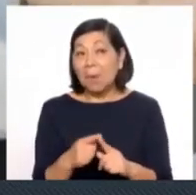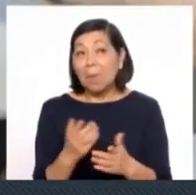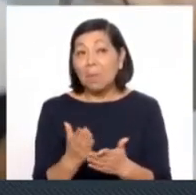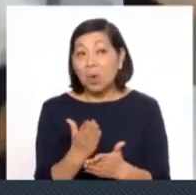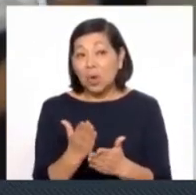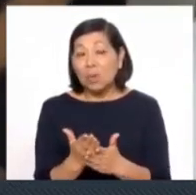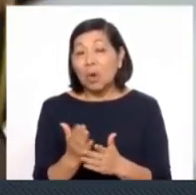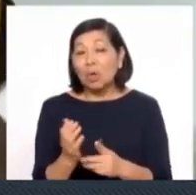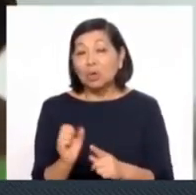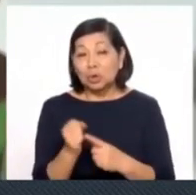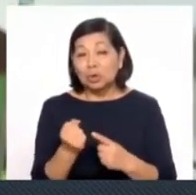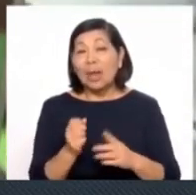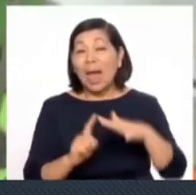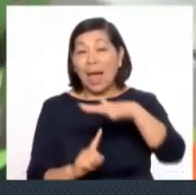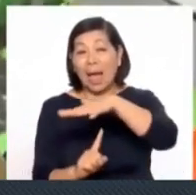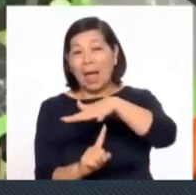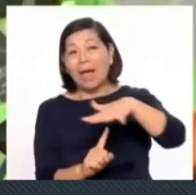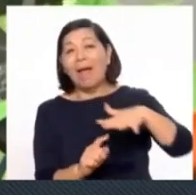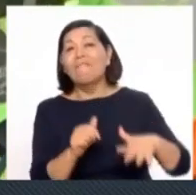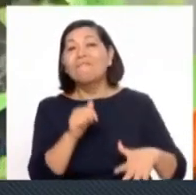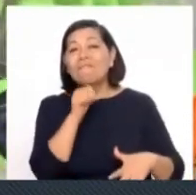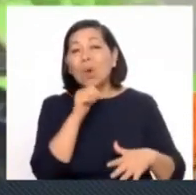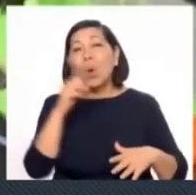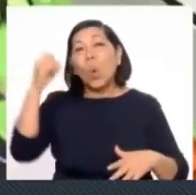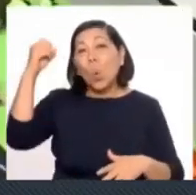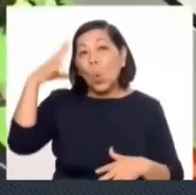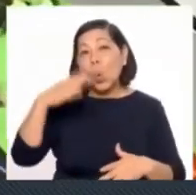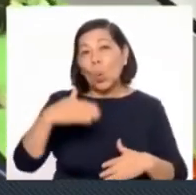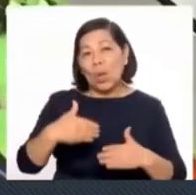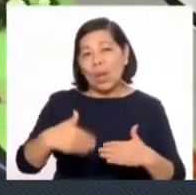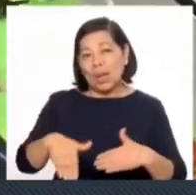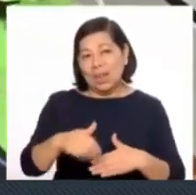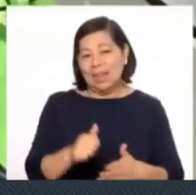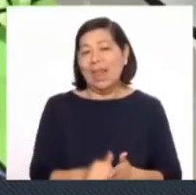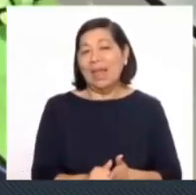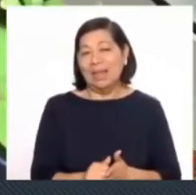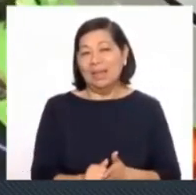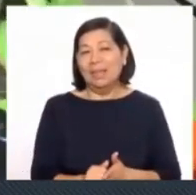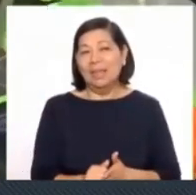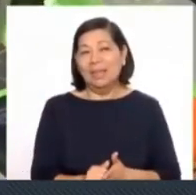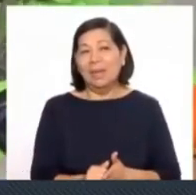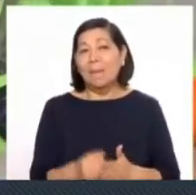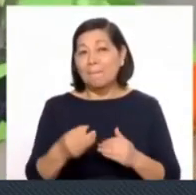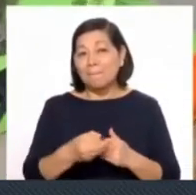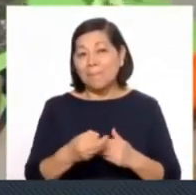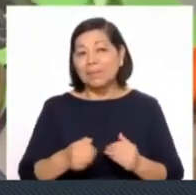problema social y ambiental de la falta de iluminación en las zonas rurales.